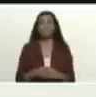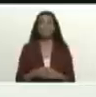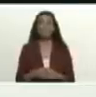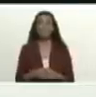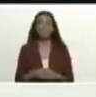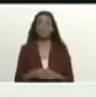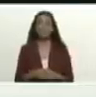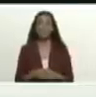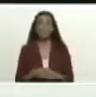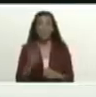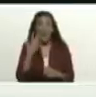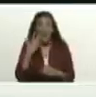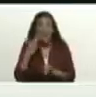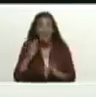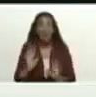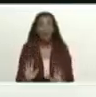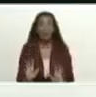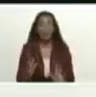creo que